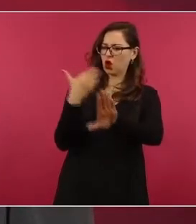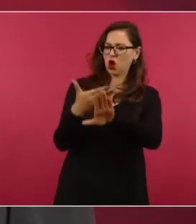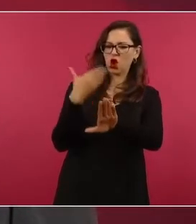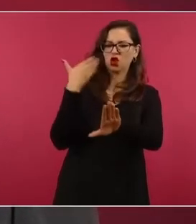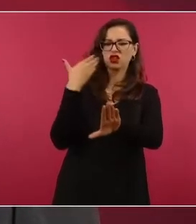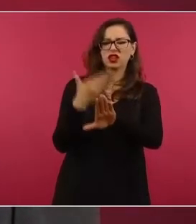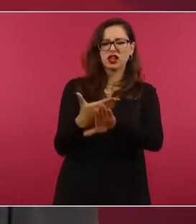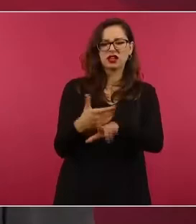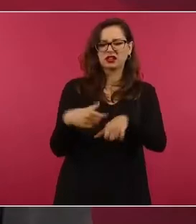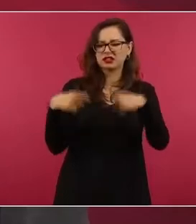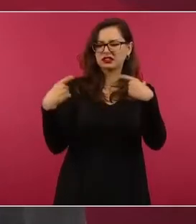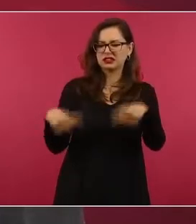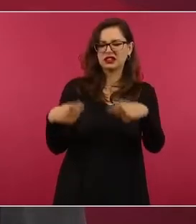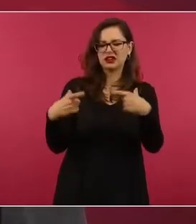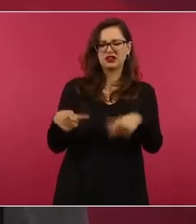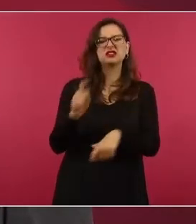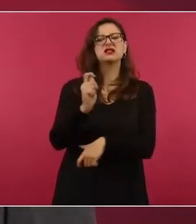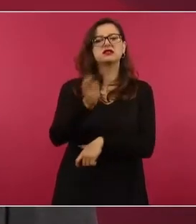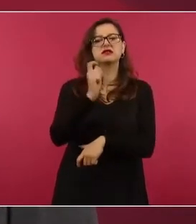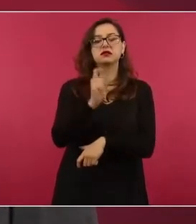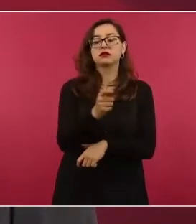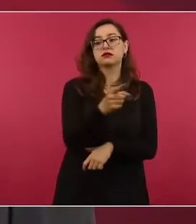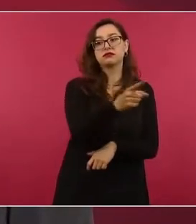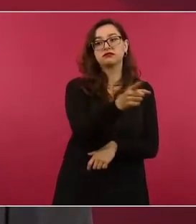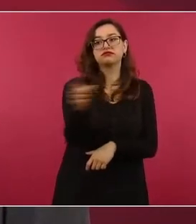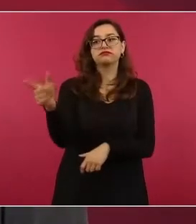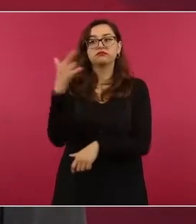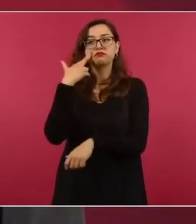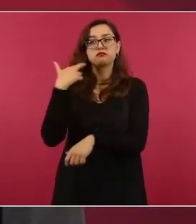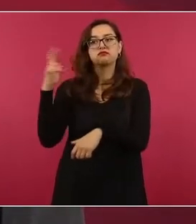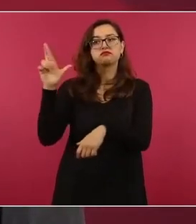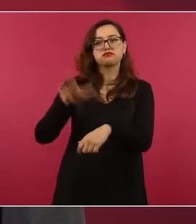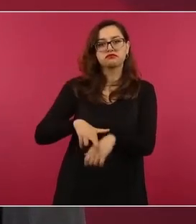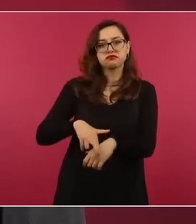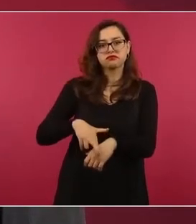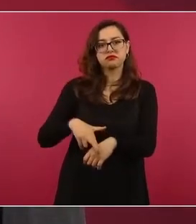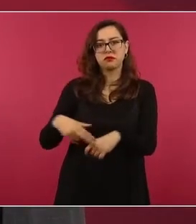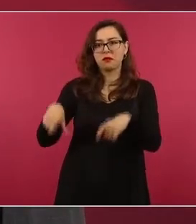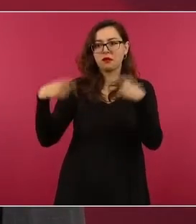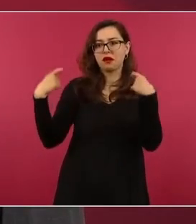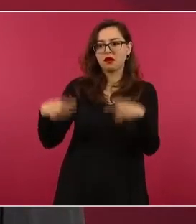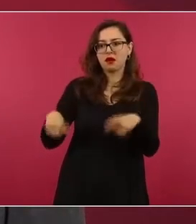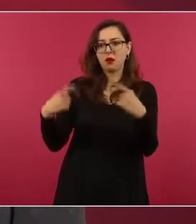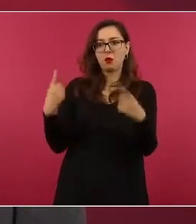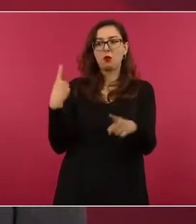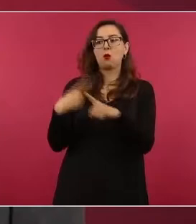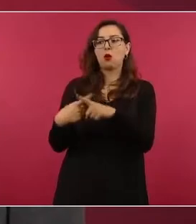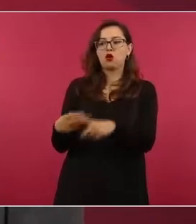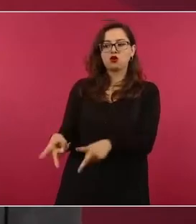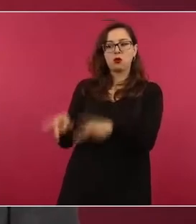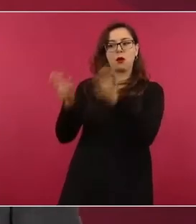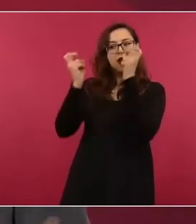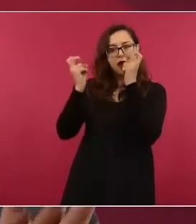de la riqueza malavida, del que